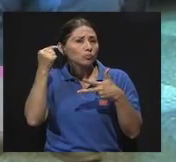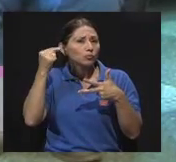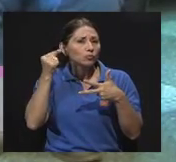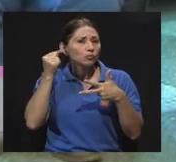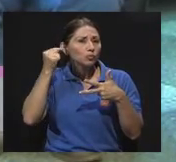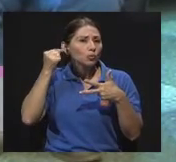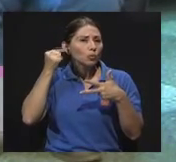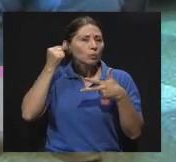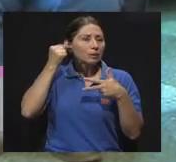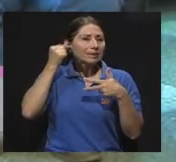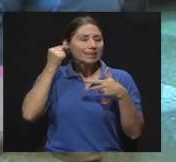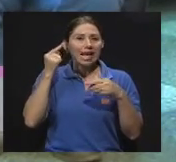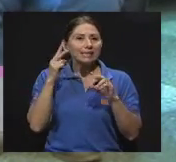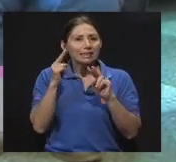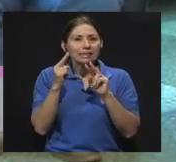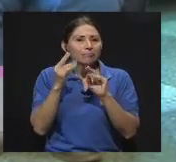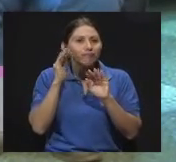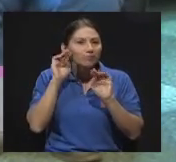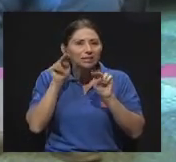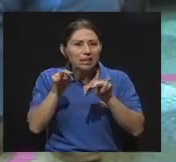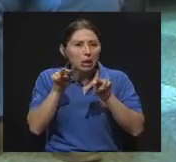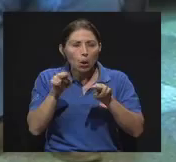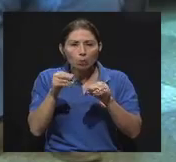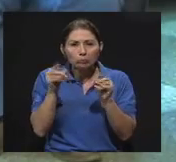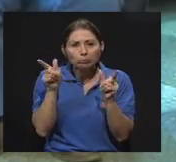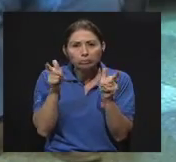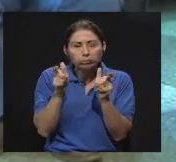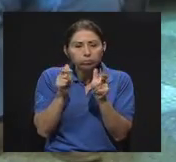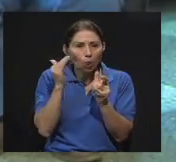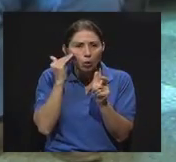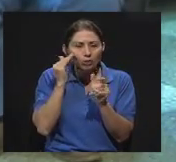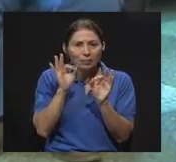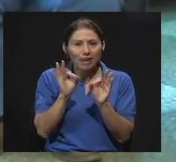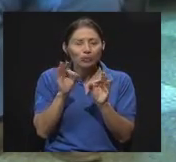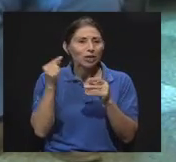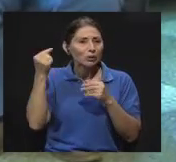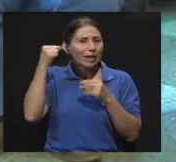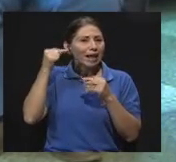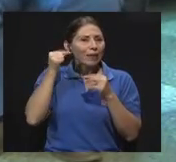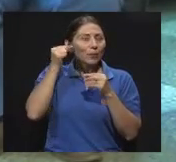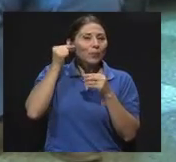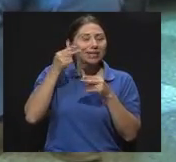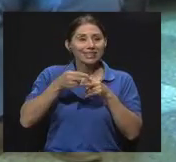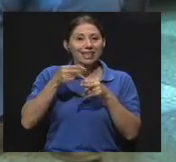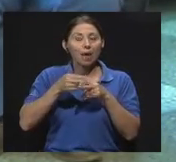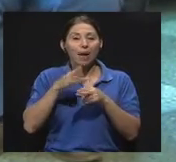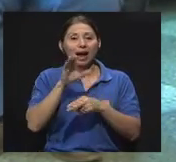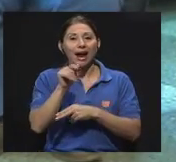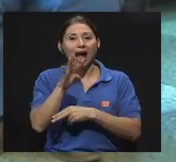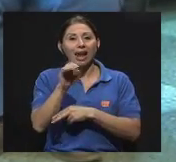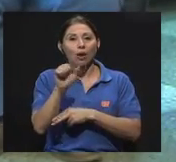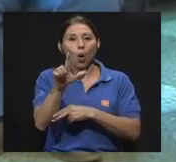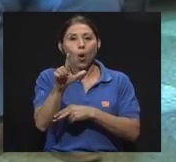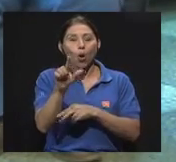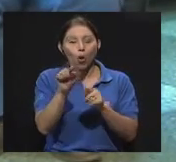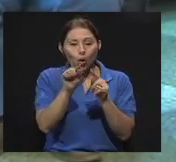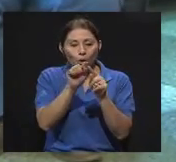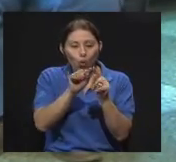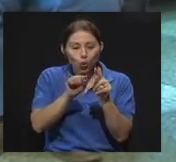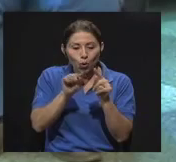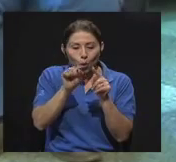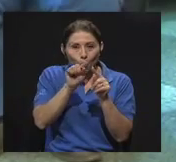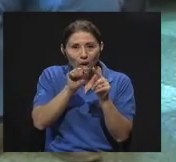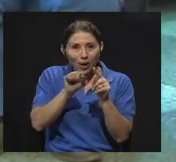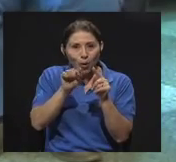en el oído, vamos conociendo menos. El oído interno es un caracol, por se llama cocleo caracol, y es prácticamente